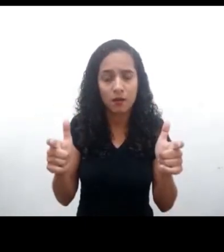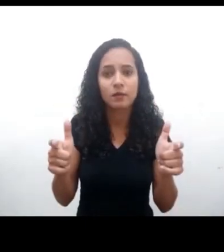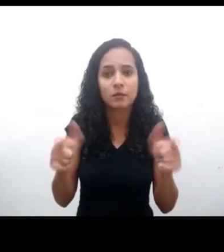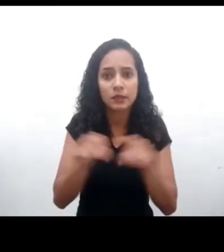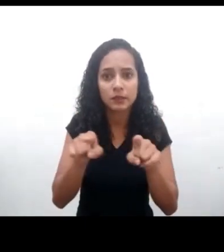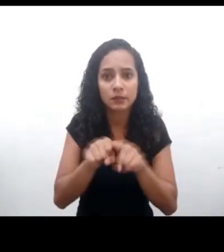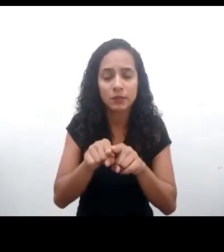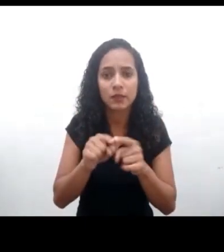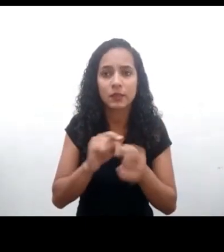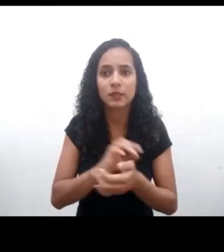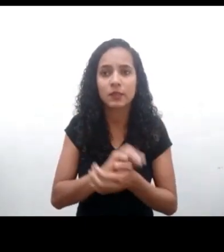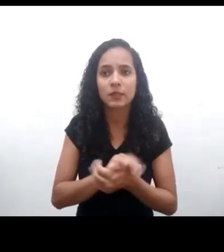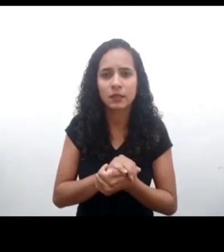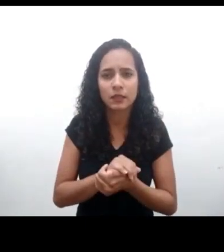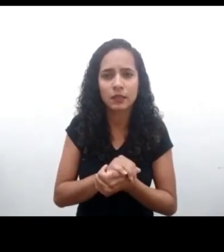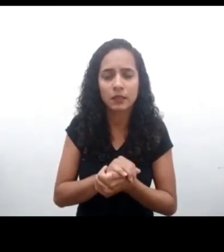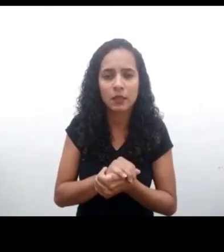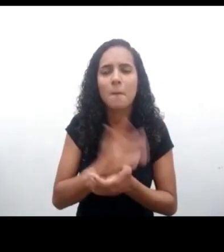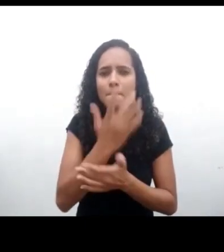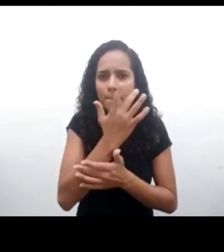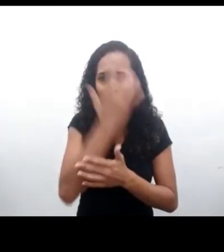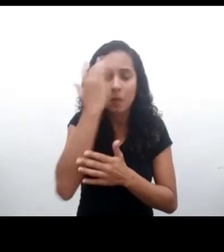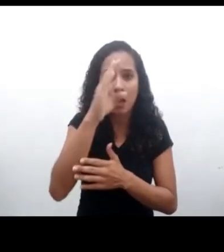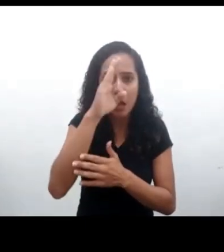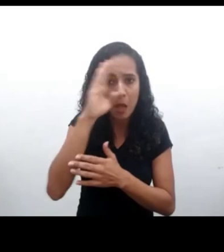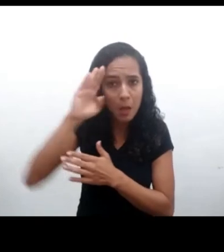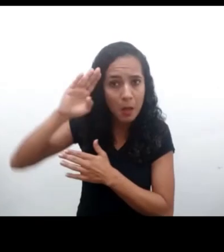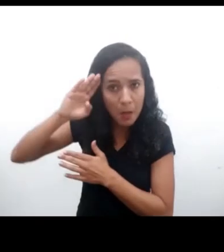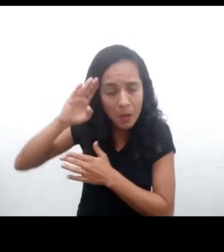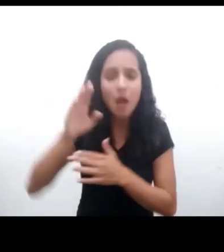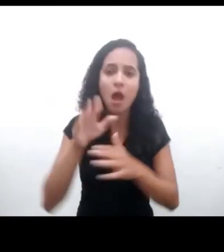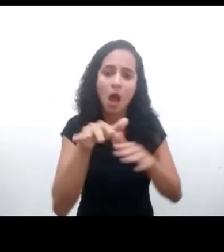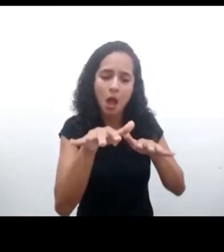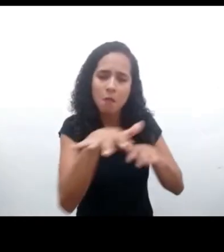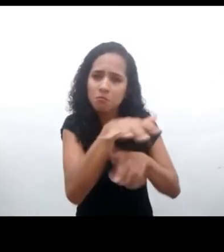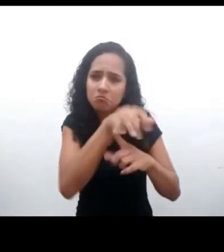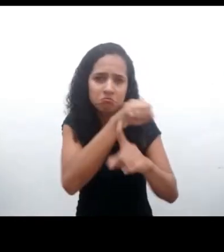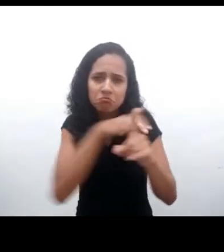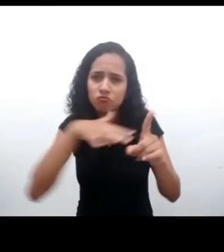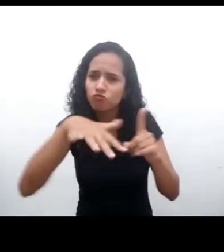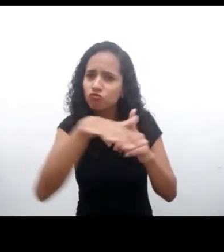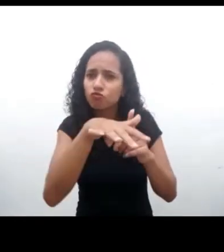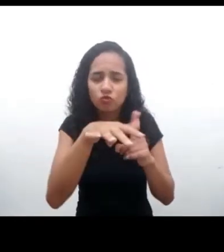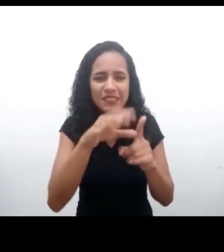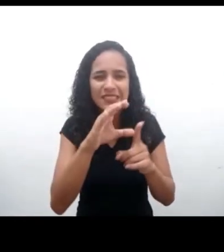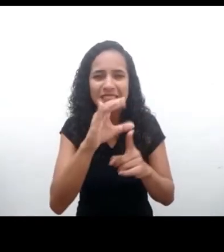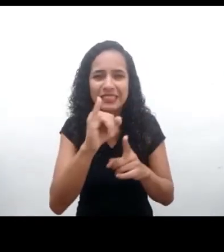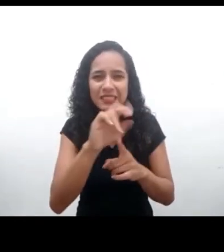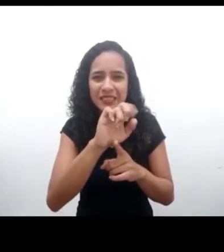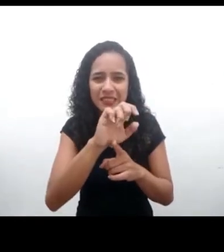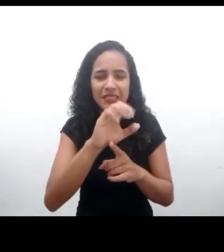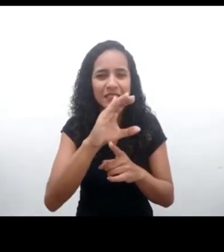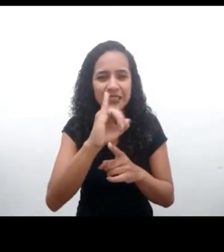de la sociedad civil, y personas involucradas en el tema de lo digital, empresas,